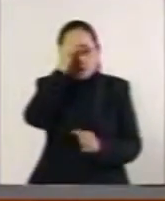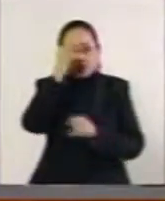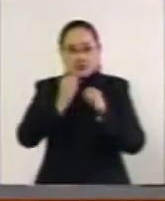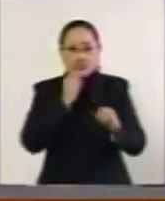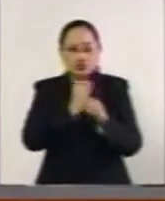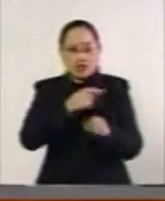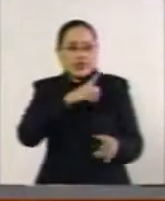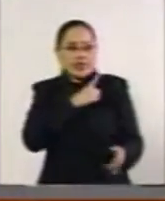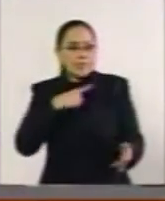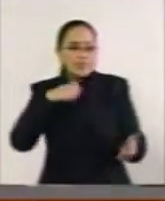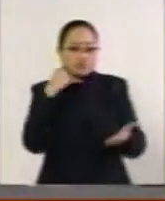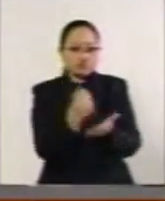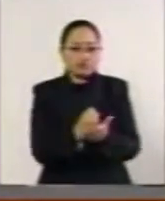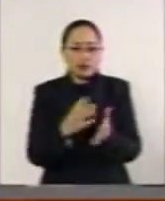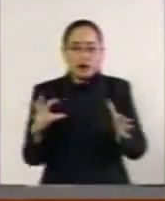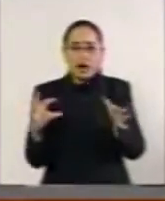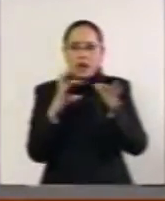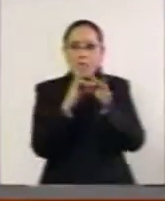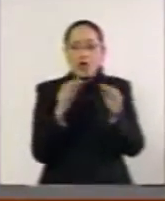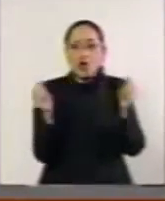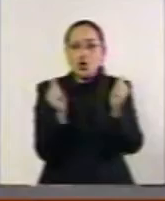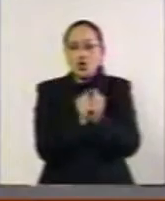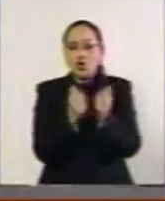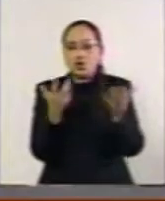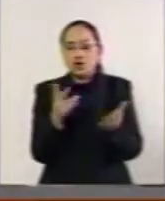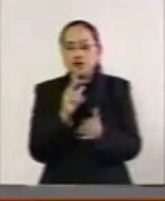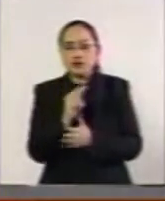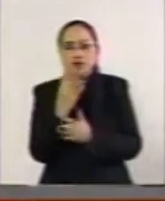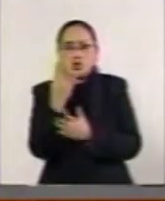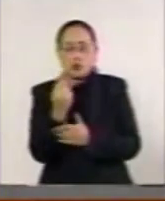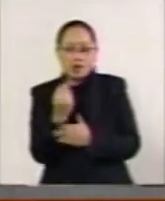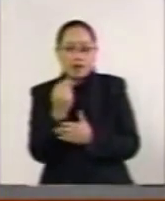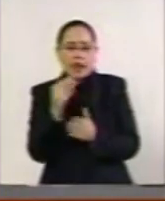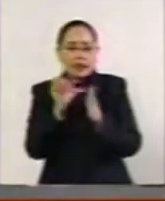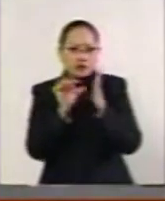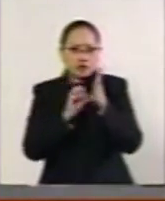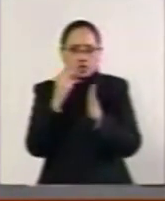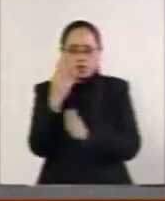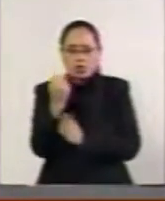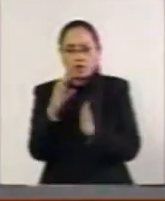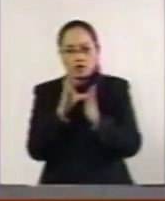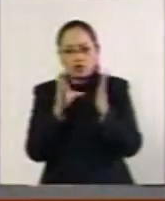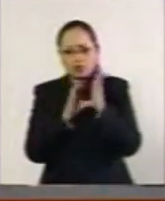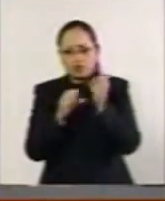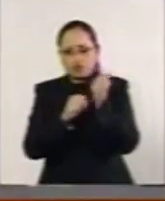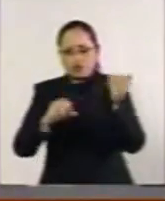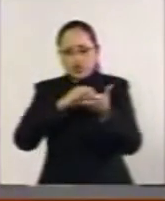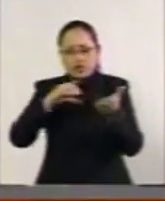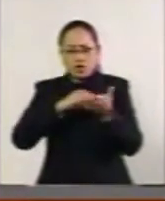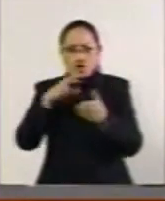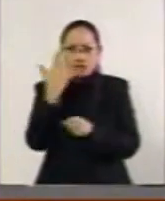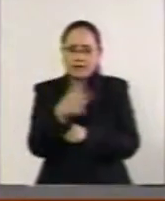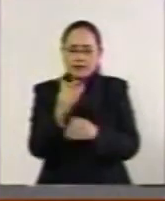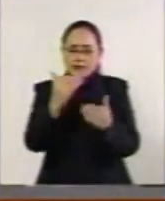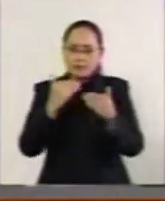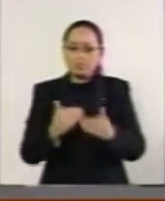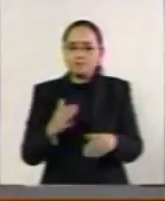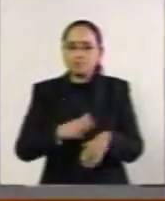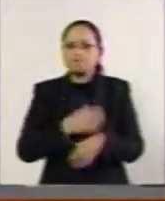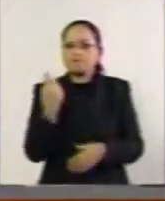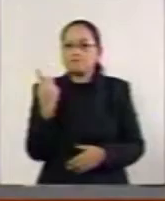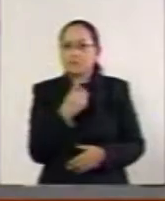que por cierto va acorde con el 89 de la Constitución, fracción décima respecto de que